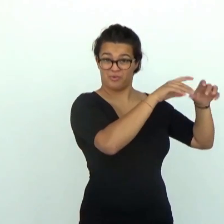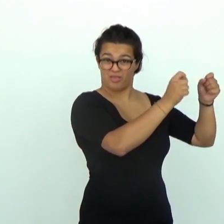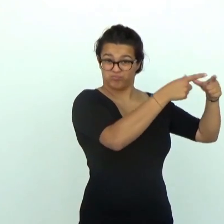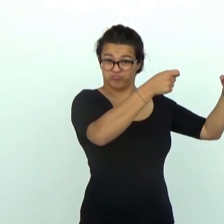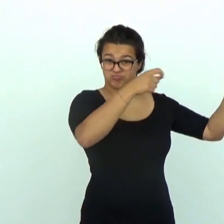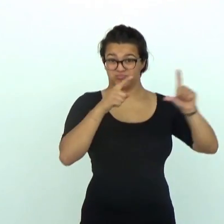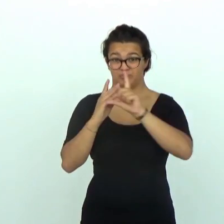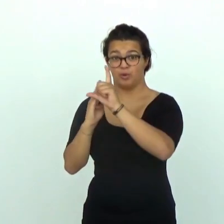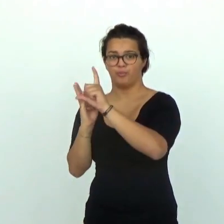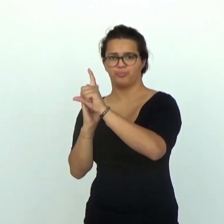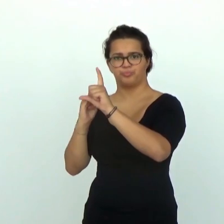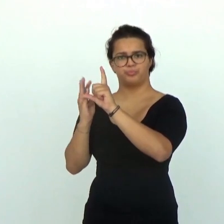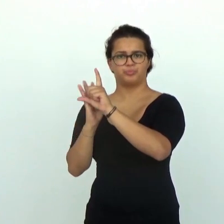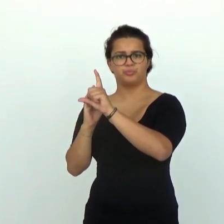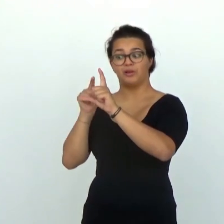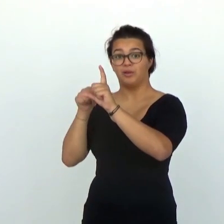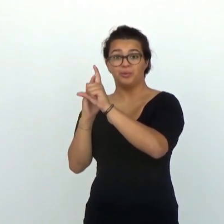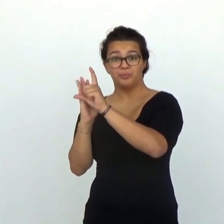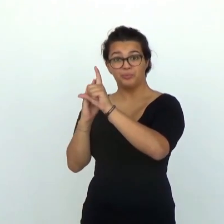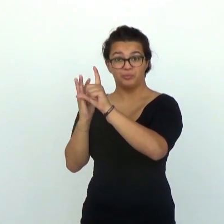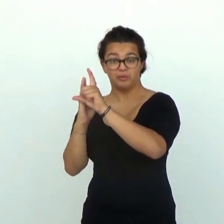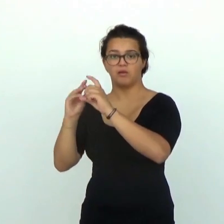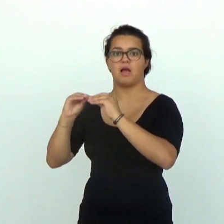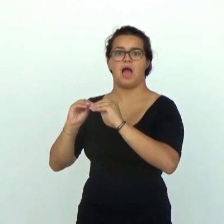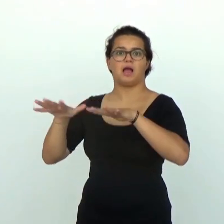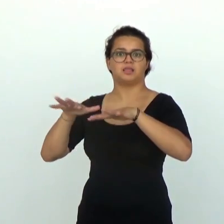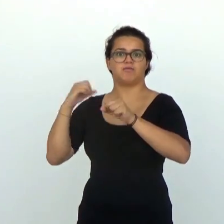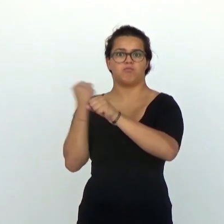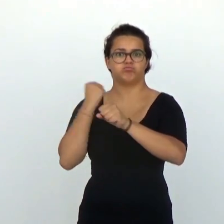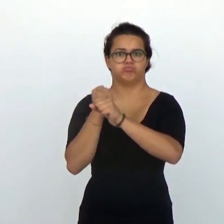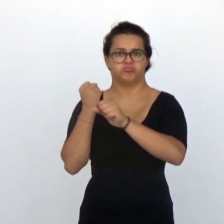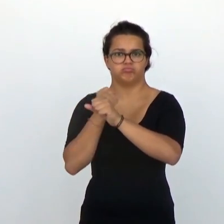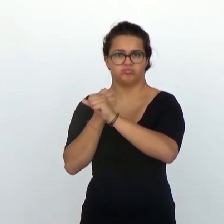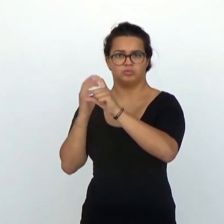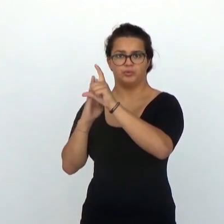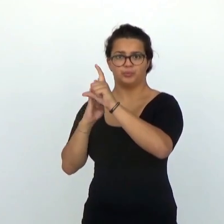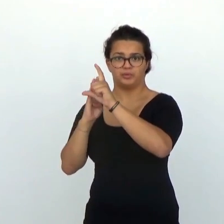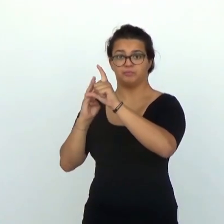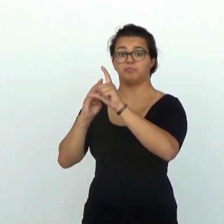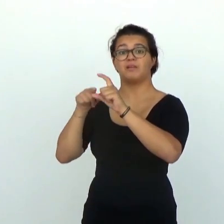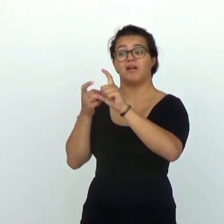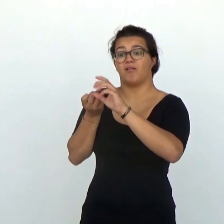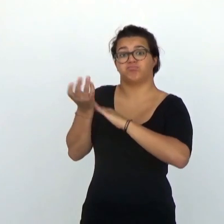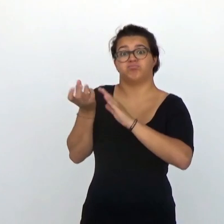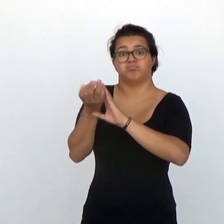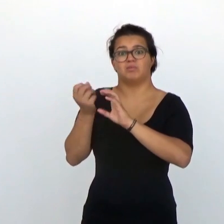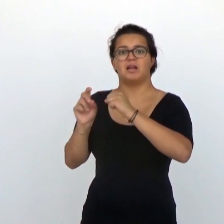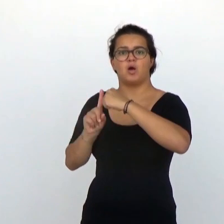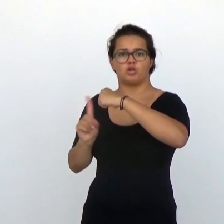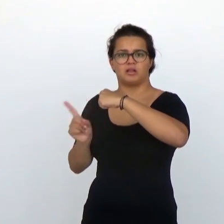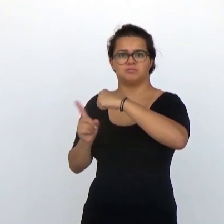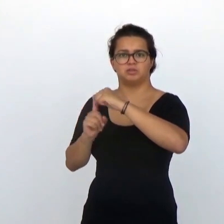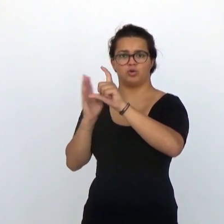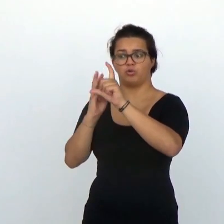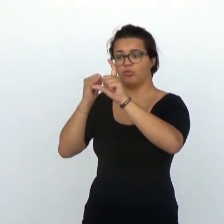sonido, los cilios se doblan, y con ello las células ciliadas se activan. Al activarse, liberan un neurotransmisor que